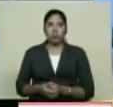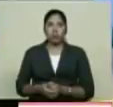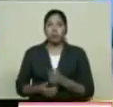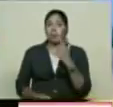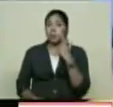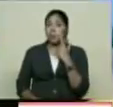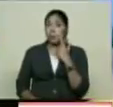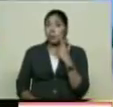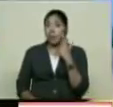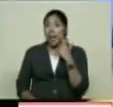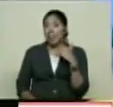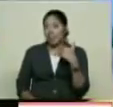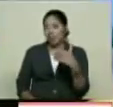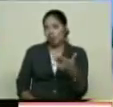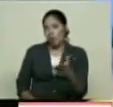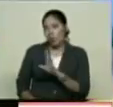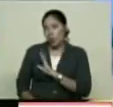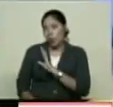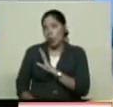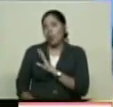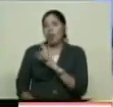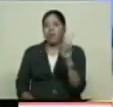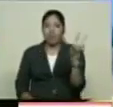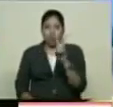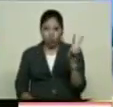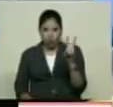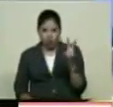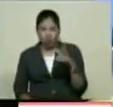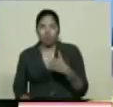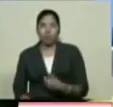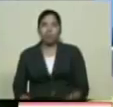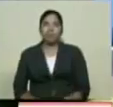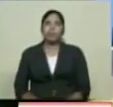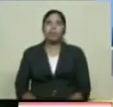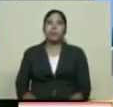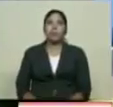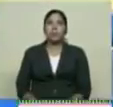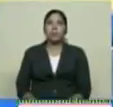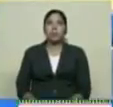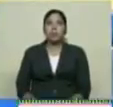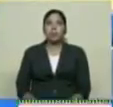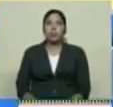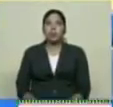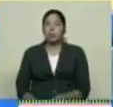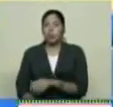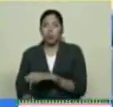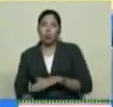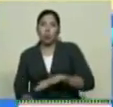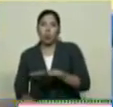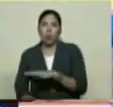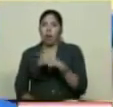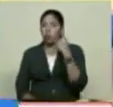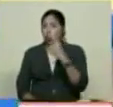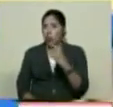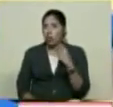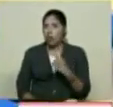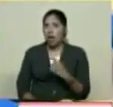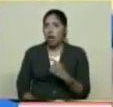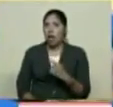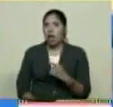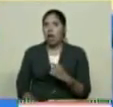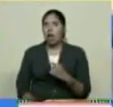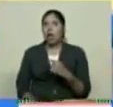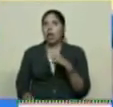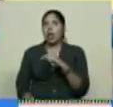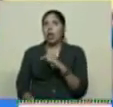Tradiciones deportivas De Venezuela Y sin duda alguna Cuando uno piensa Entonces en la azulita Y este éxito Que se viene Esto que menciona El calendario de la